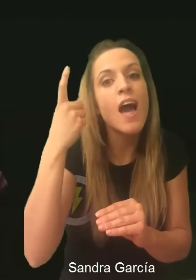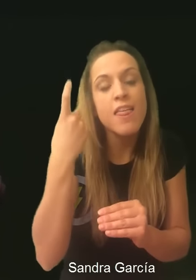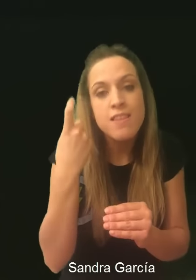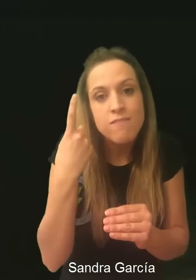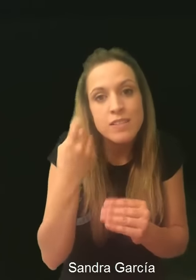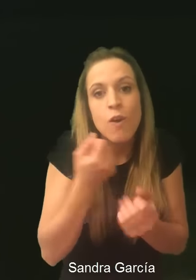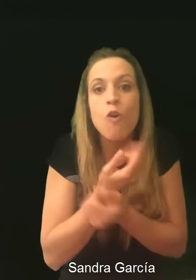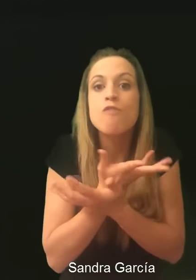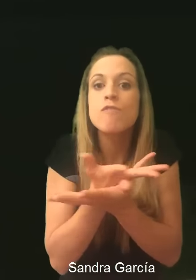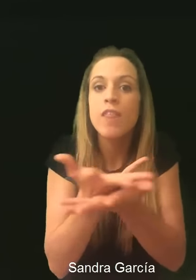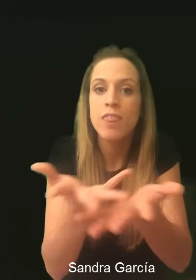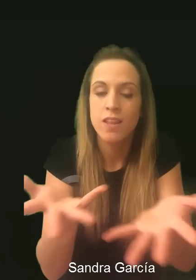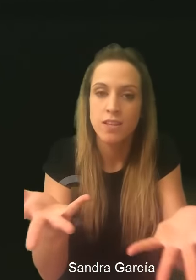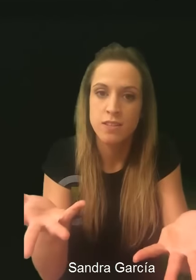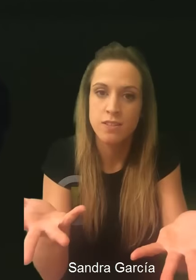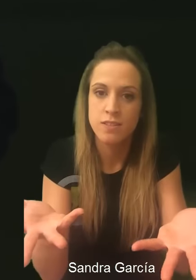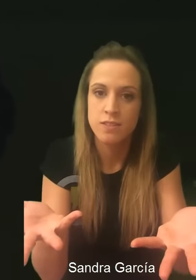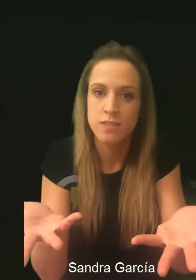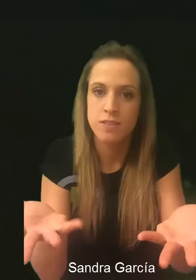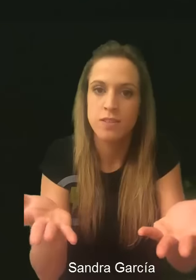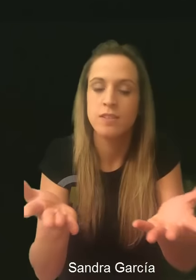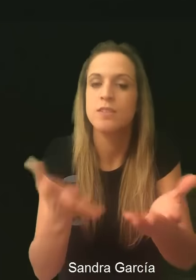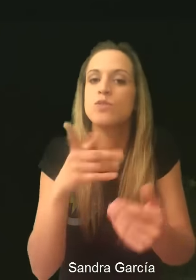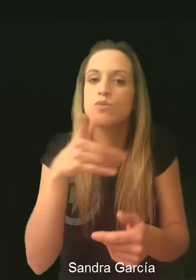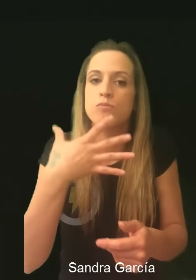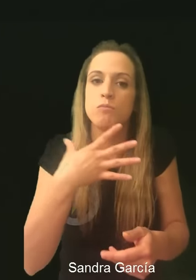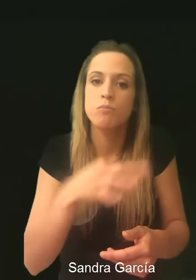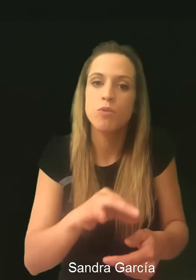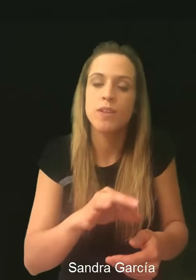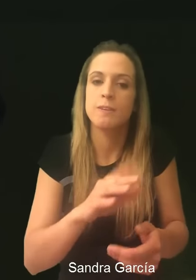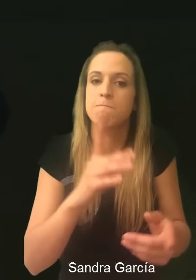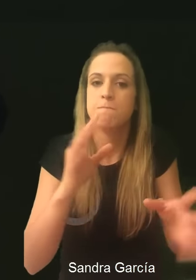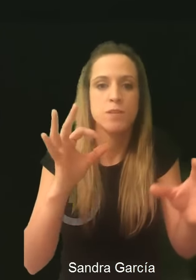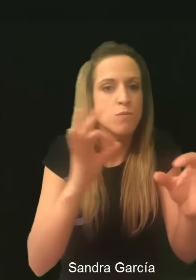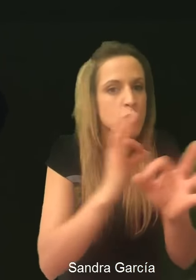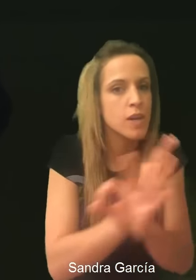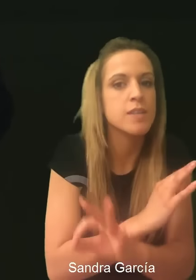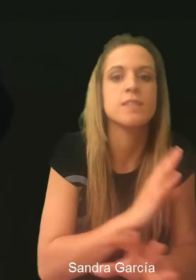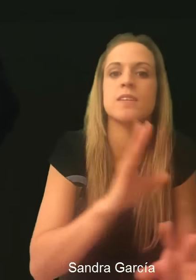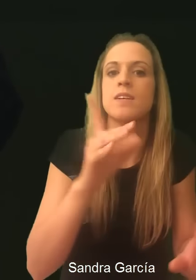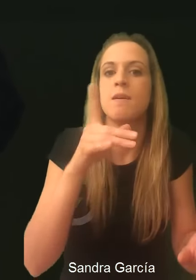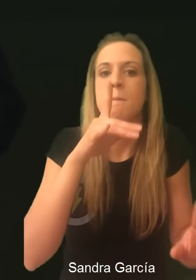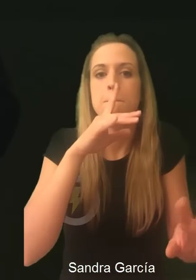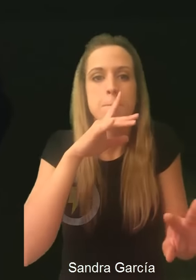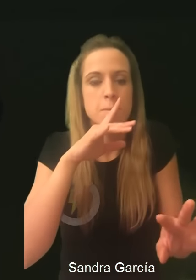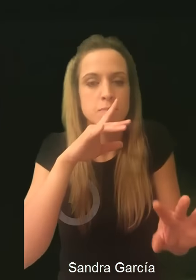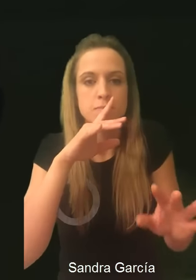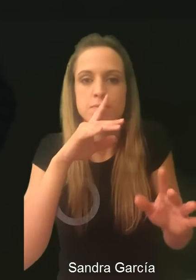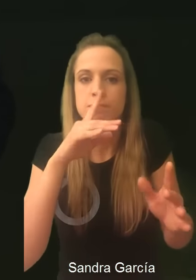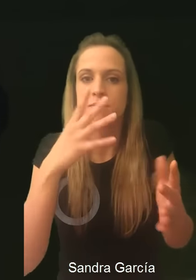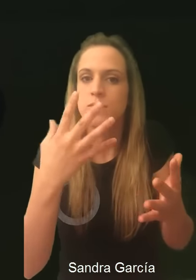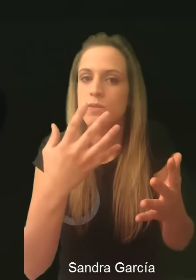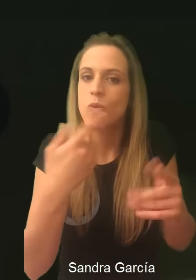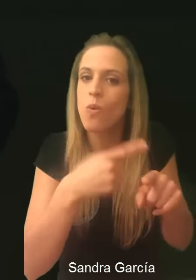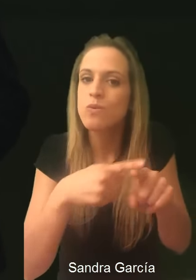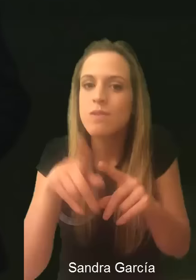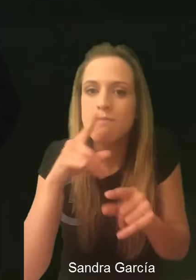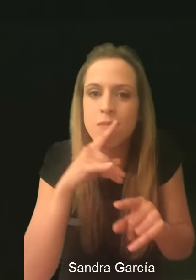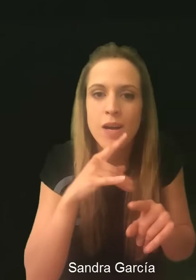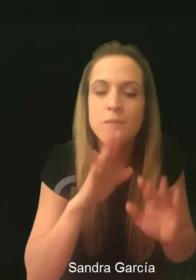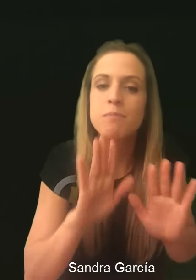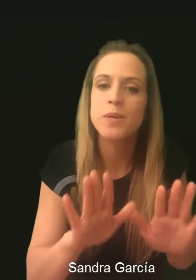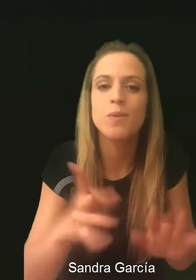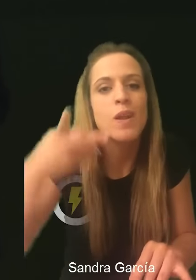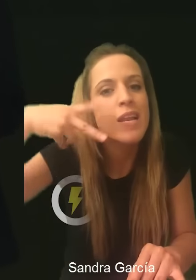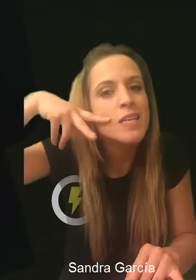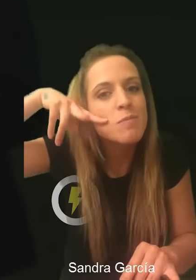entregarse, hay que ofrecerse. Y en el camino te podrás tropezar, te caerás, te harás una herida que duela. Pero